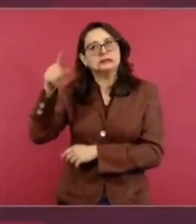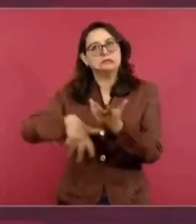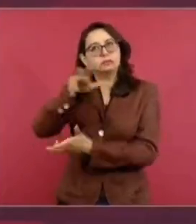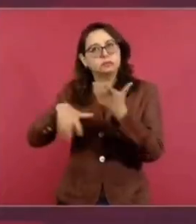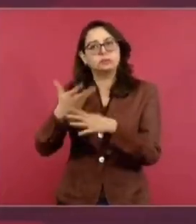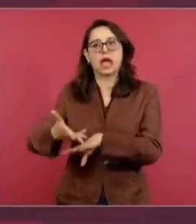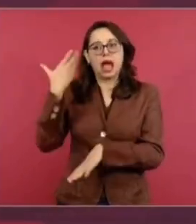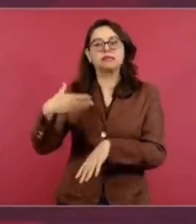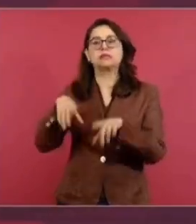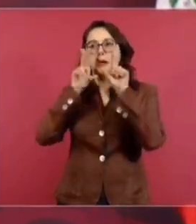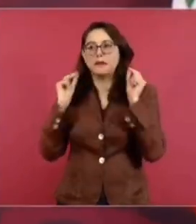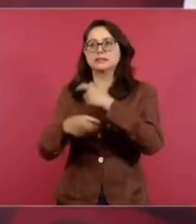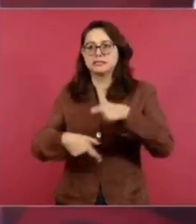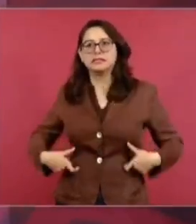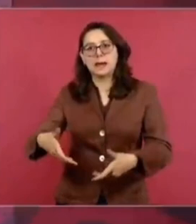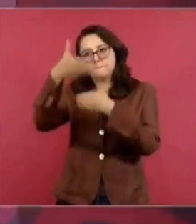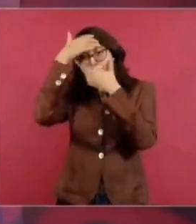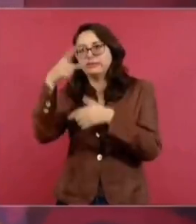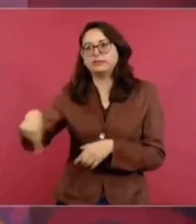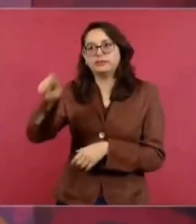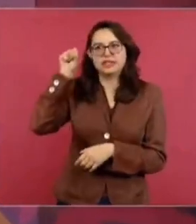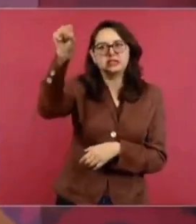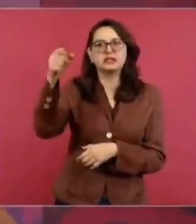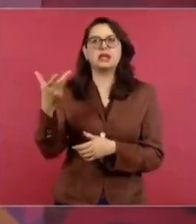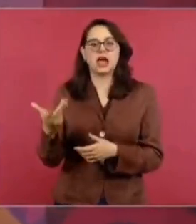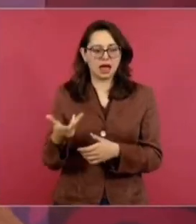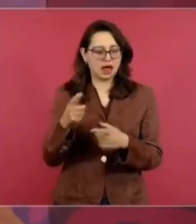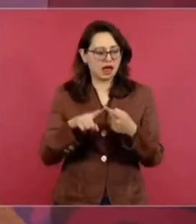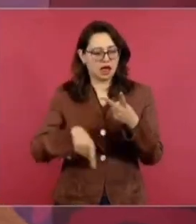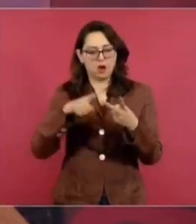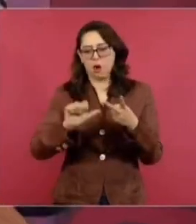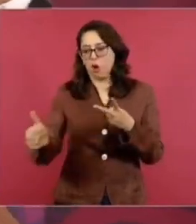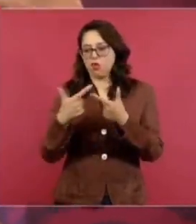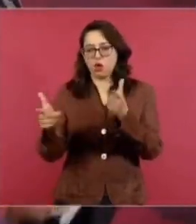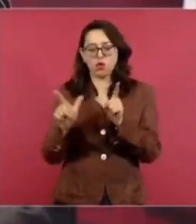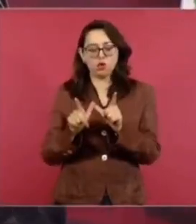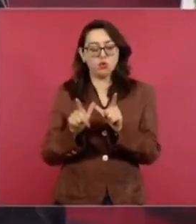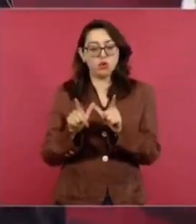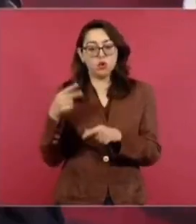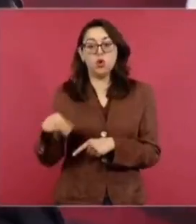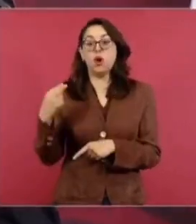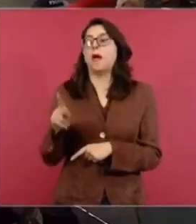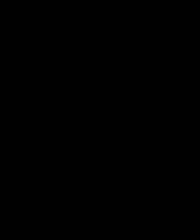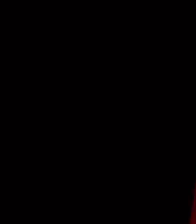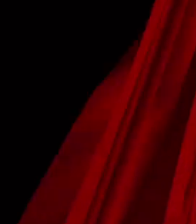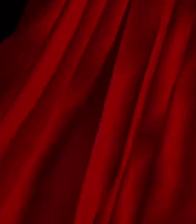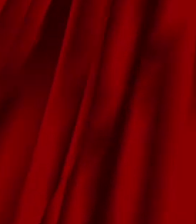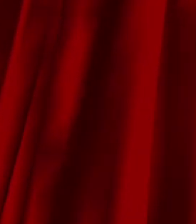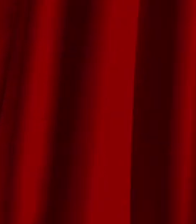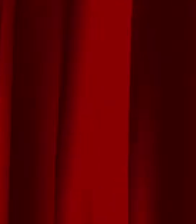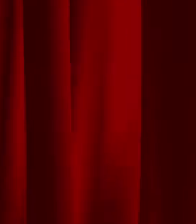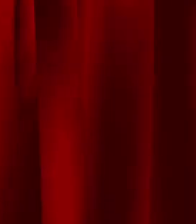y por los, ¿cómo se llamaban los grupos que se crearon? Los paramilitares. ¡Suscríbete al